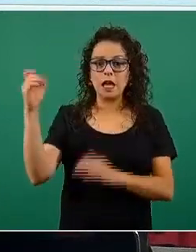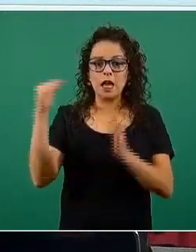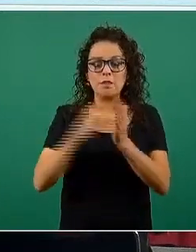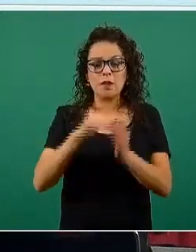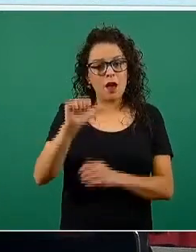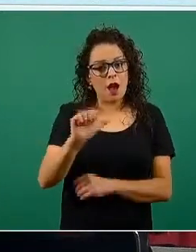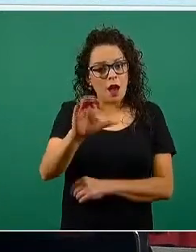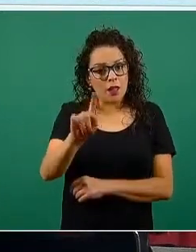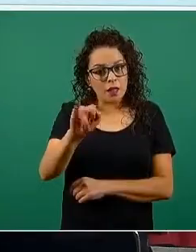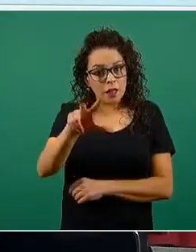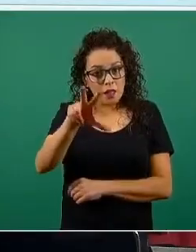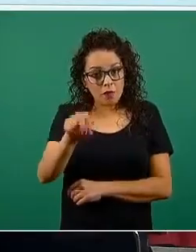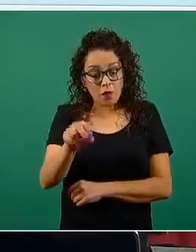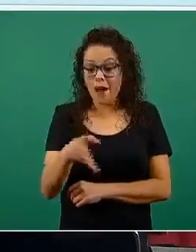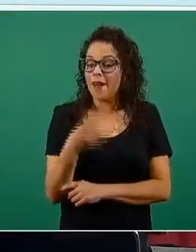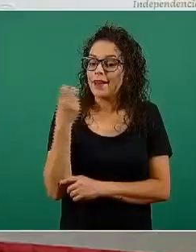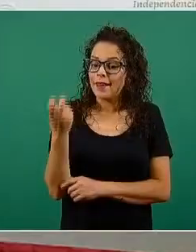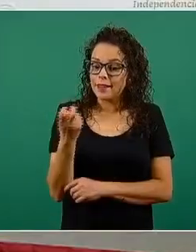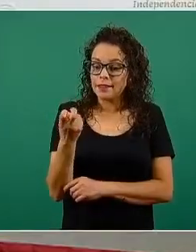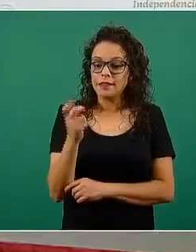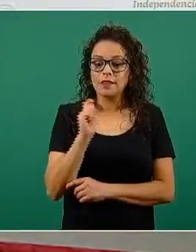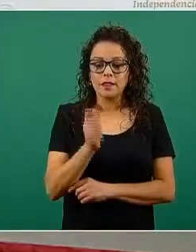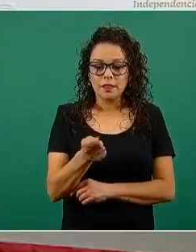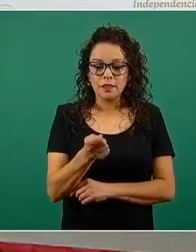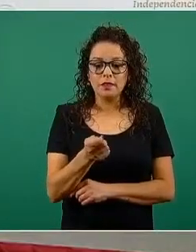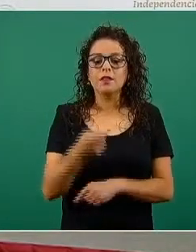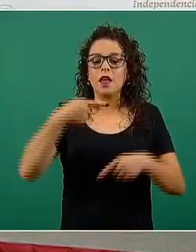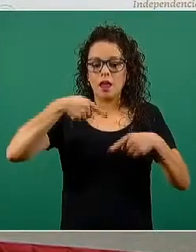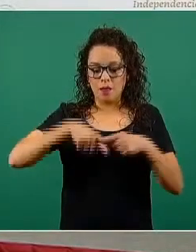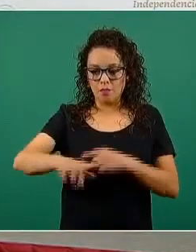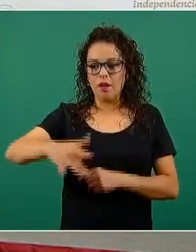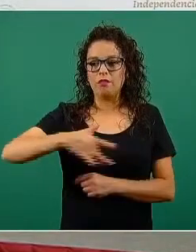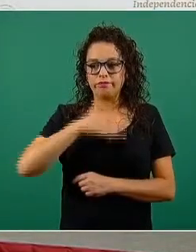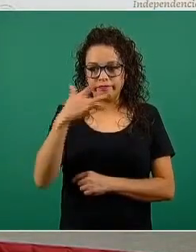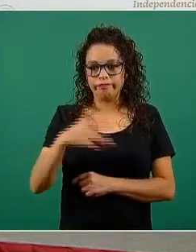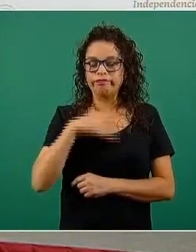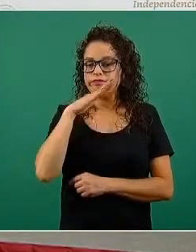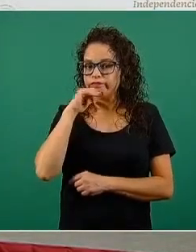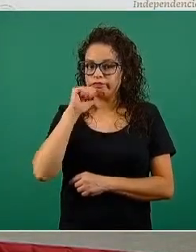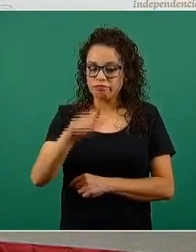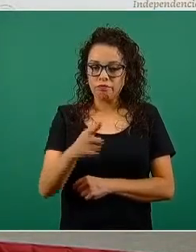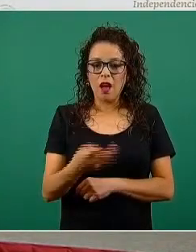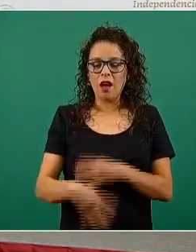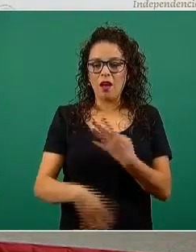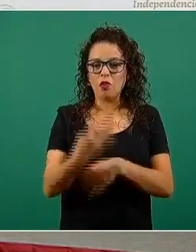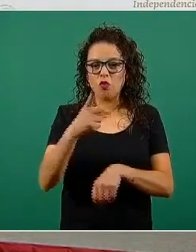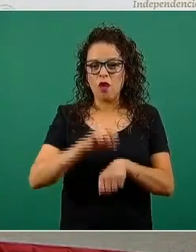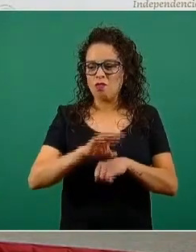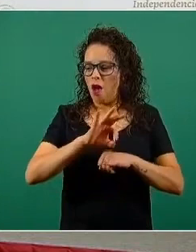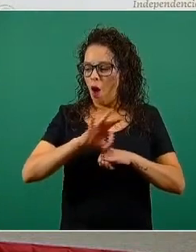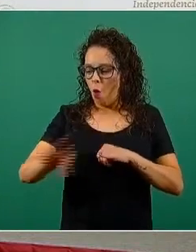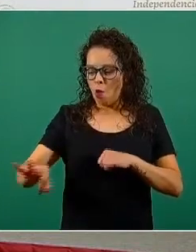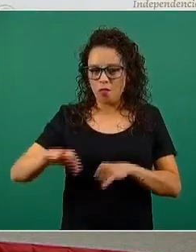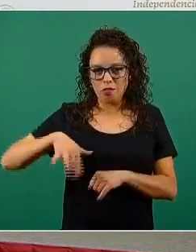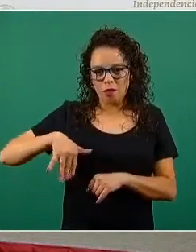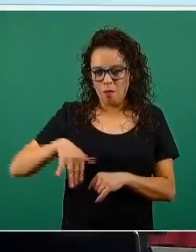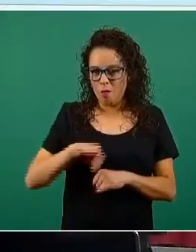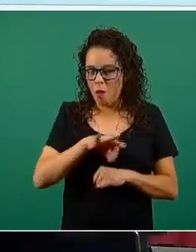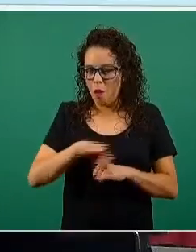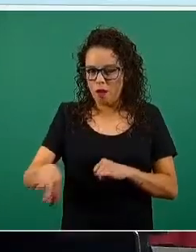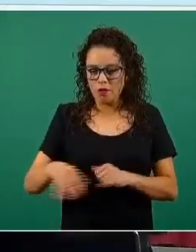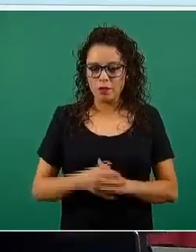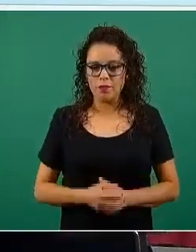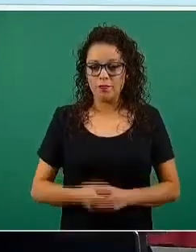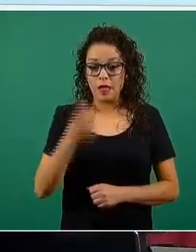activos, y son casos que son… que iniciaron sus síntomas en los últimos 14 días. Y ahora estamos en este nivel,